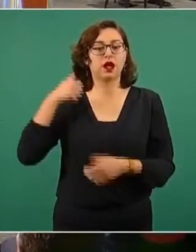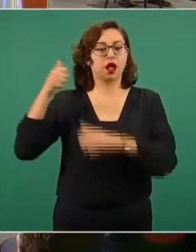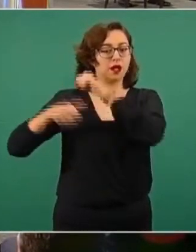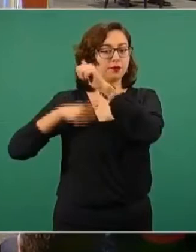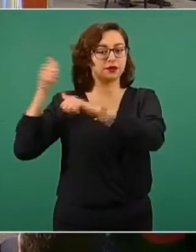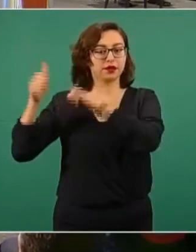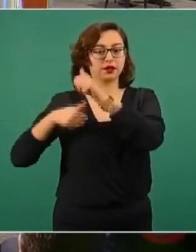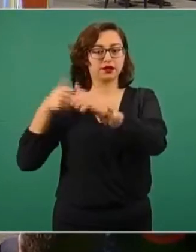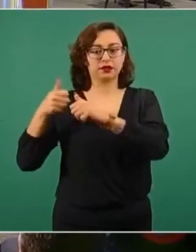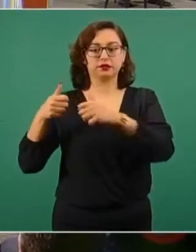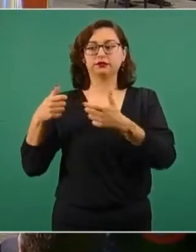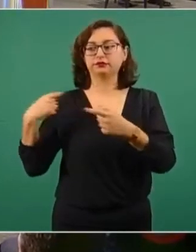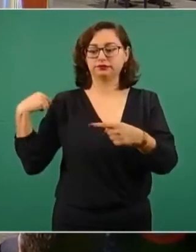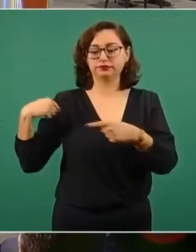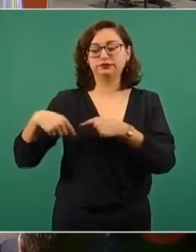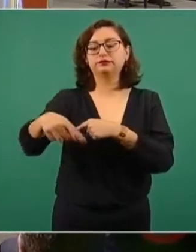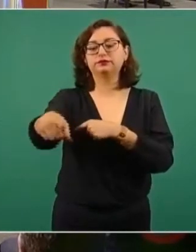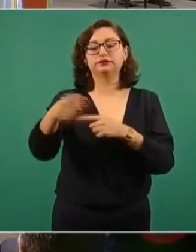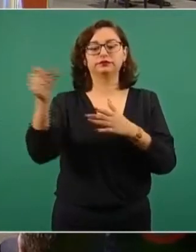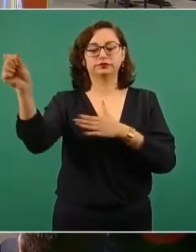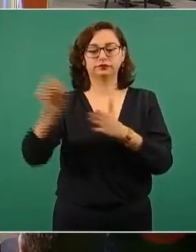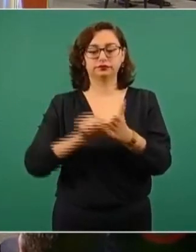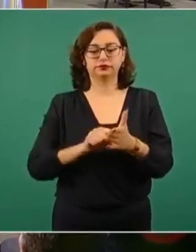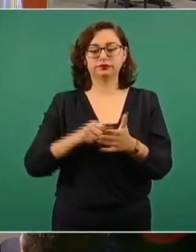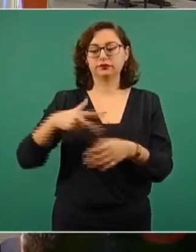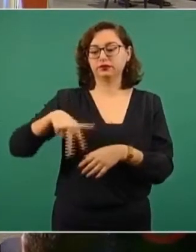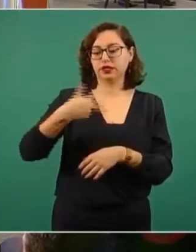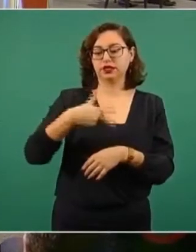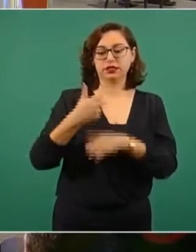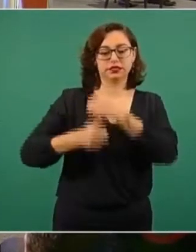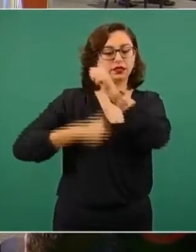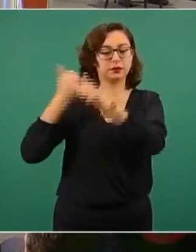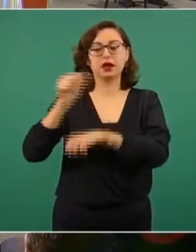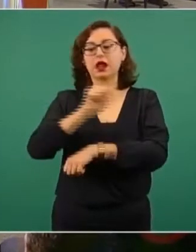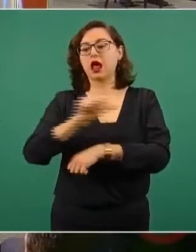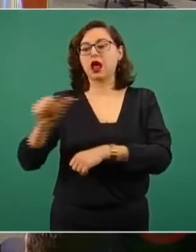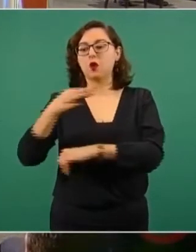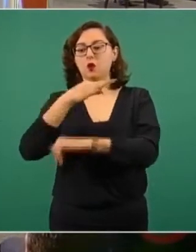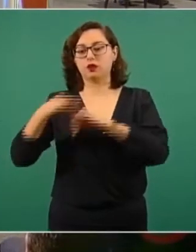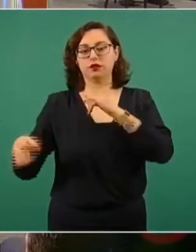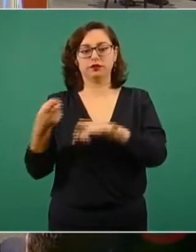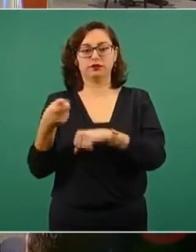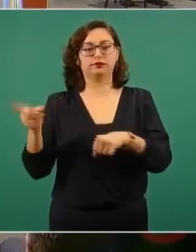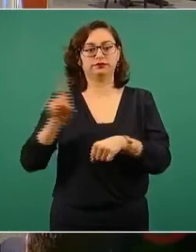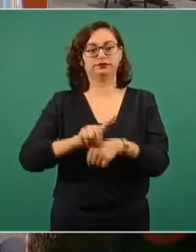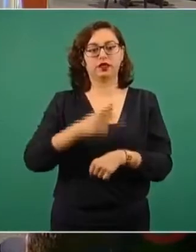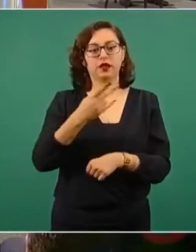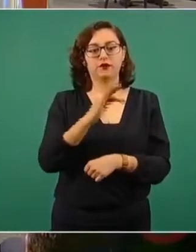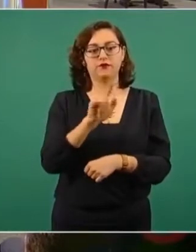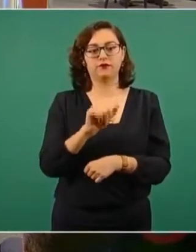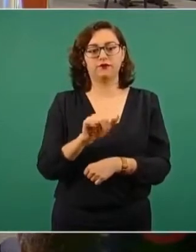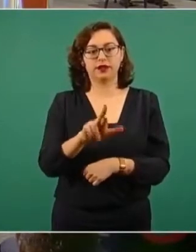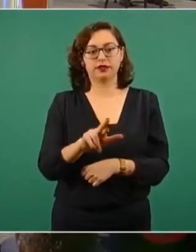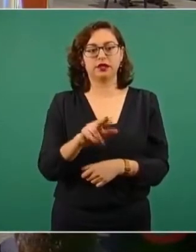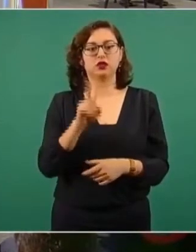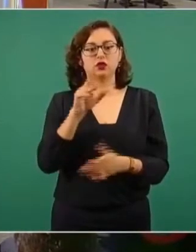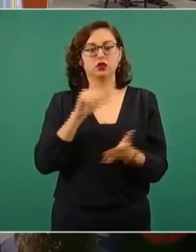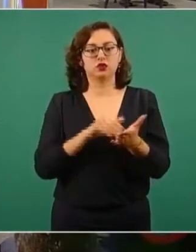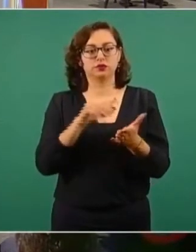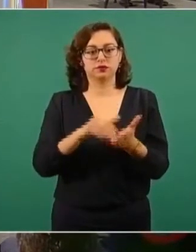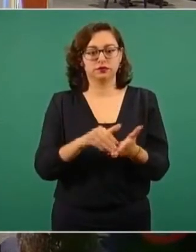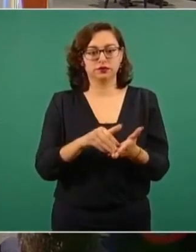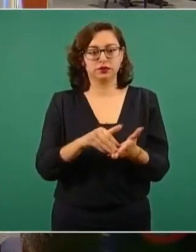13. Entonces, de aquí al último día de abril, de Pfizer van a llegar 2 millones 403 mil